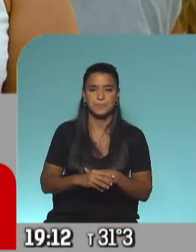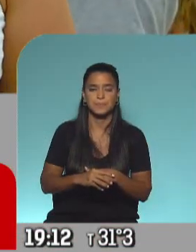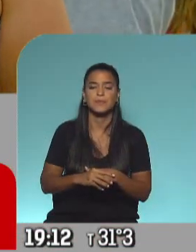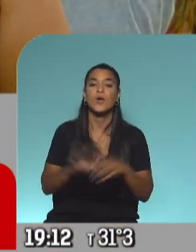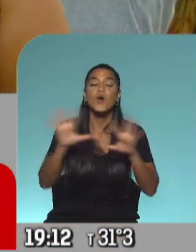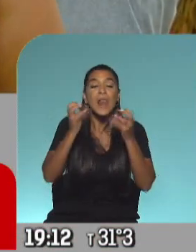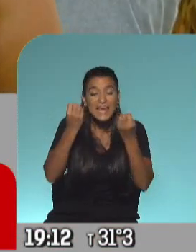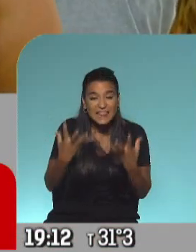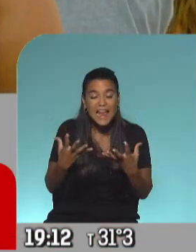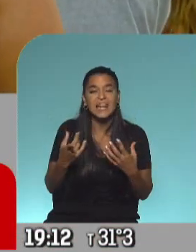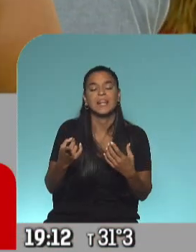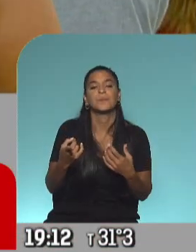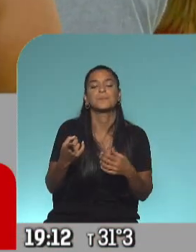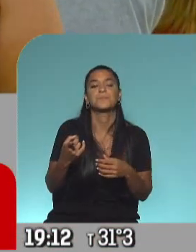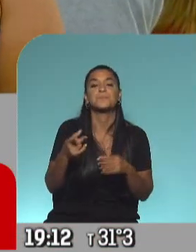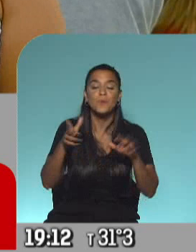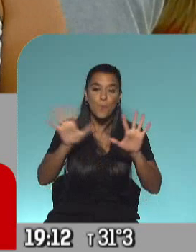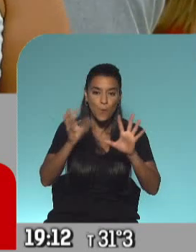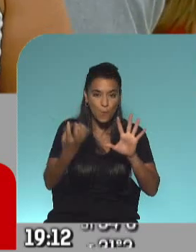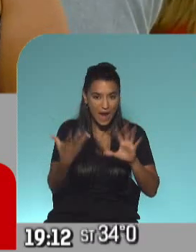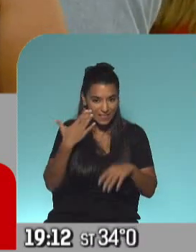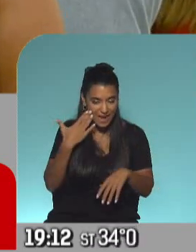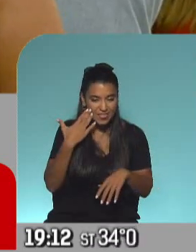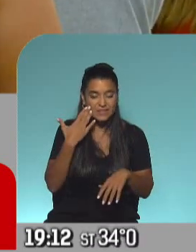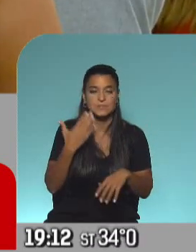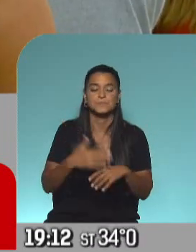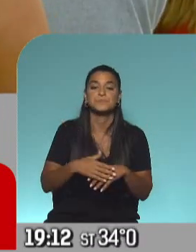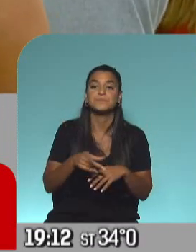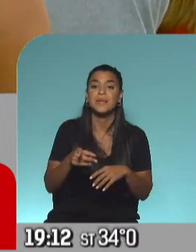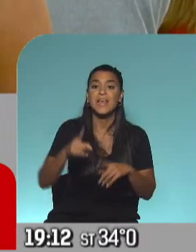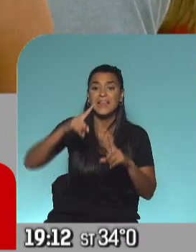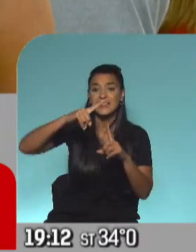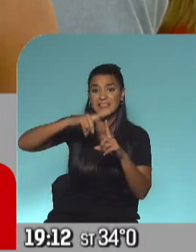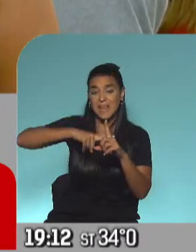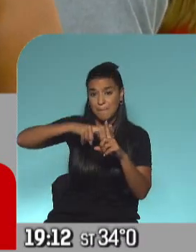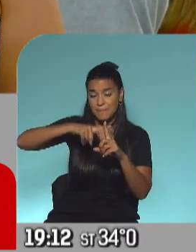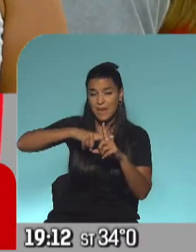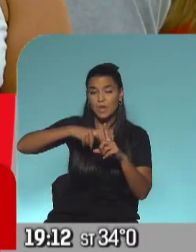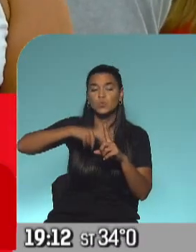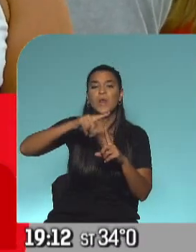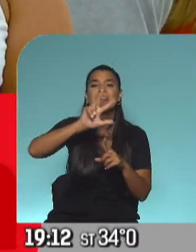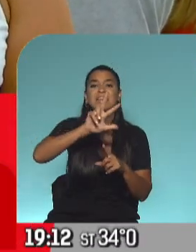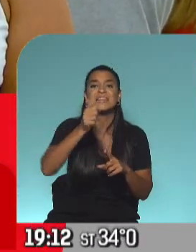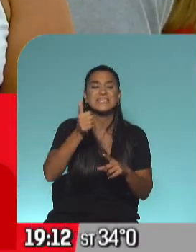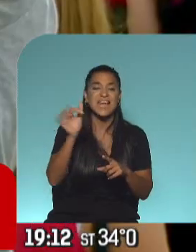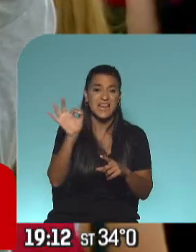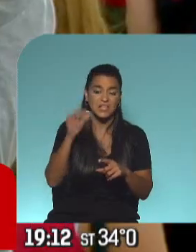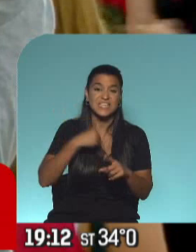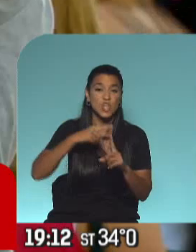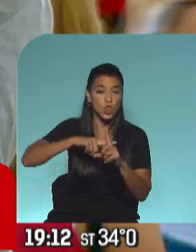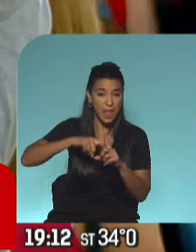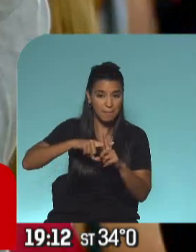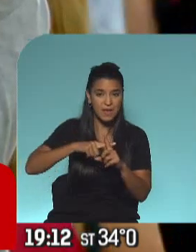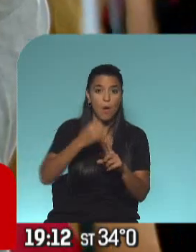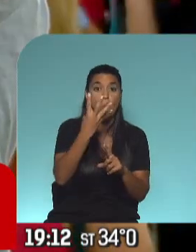¿Qué tal, Diana? Ariel, así es, buenas tardes. Bueno, una temperatura que llegó a los 36 grados de sesión térmica pasada a las